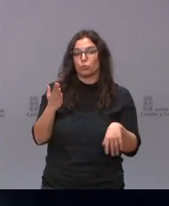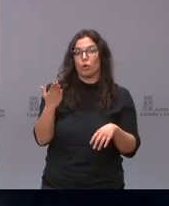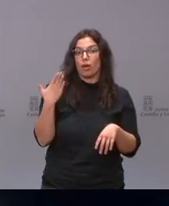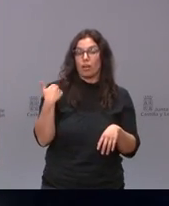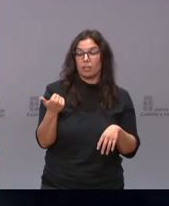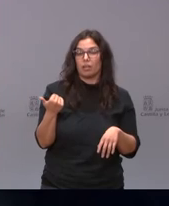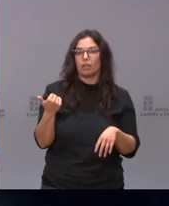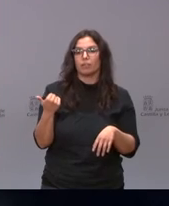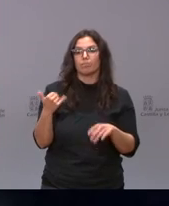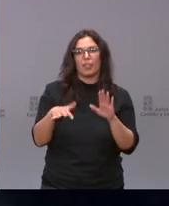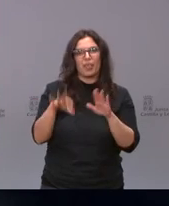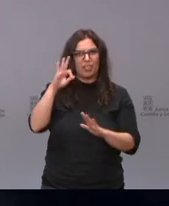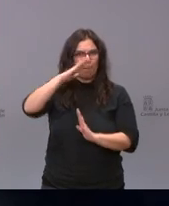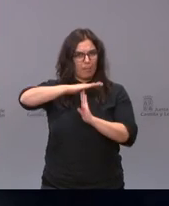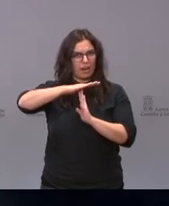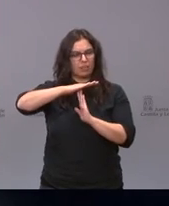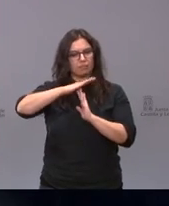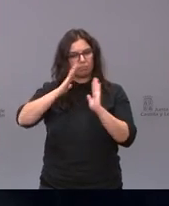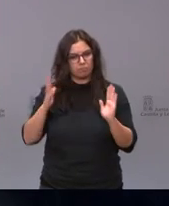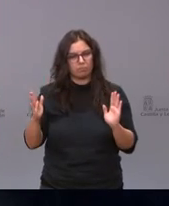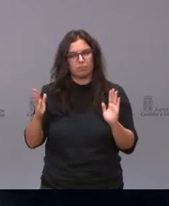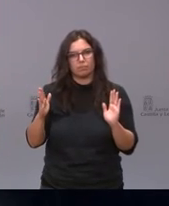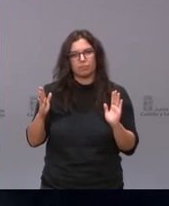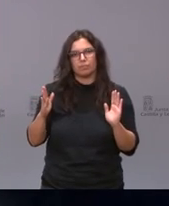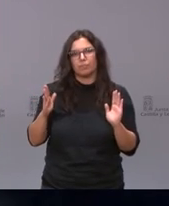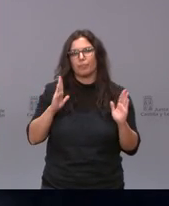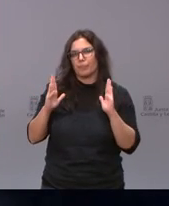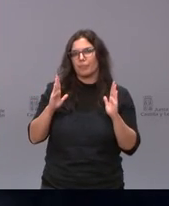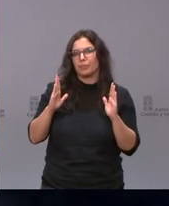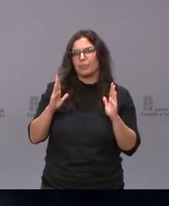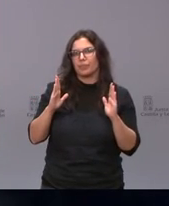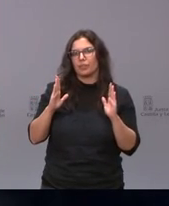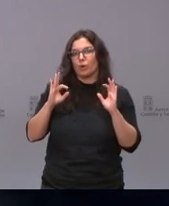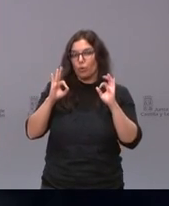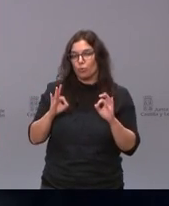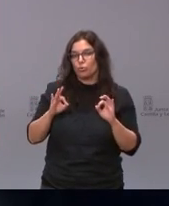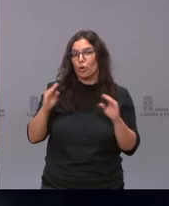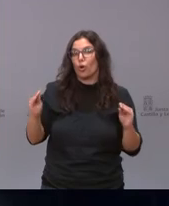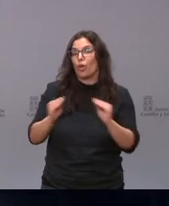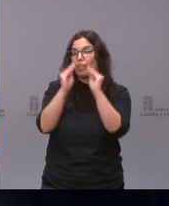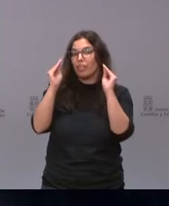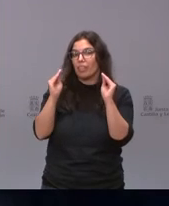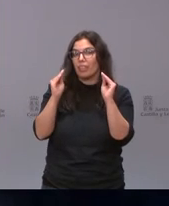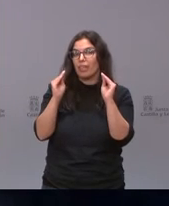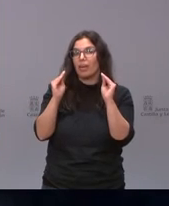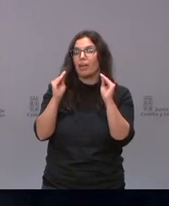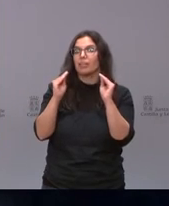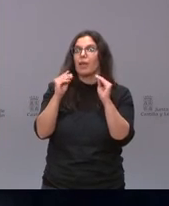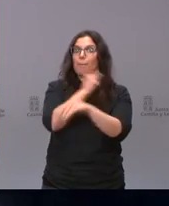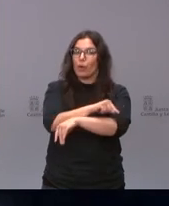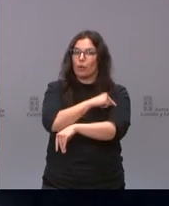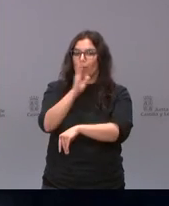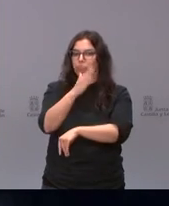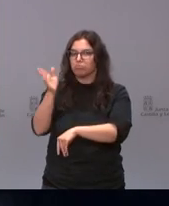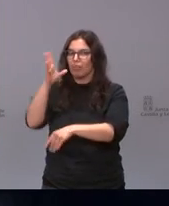cuando se tomó la decisión de paralizar puntualmente la vacunación estuviera prevista precisamente esa vacunación en la consejería de Sanidad